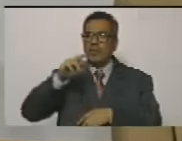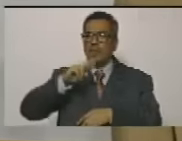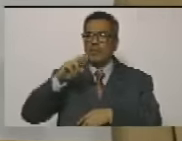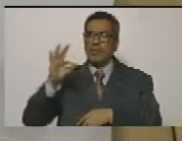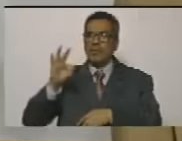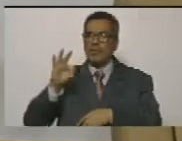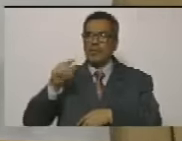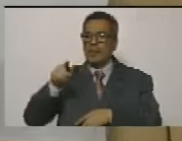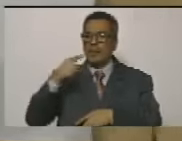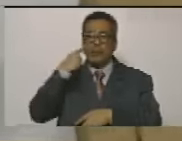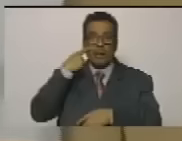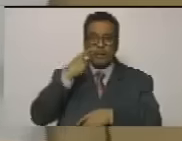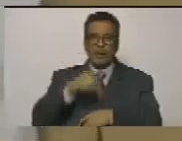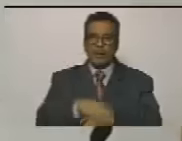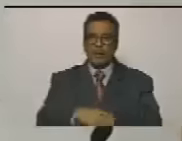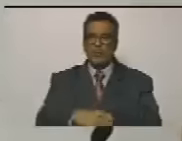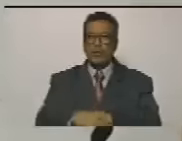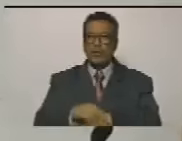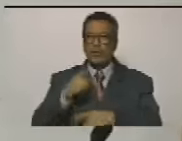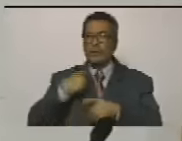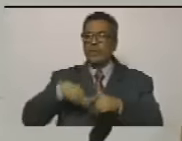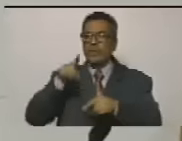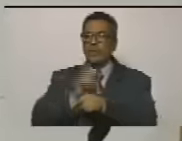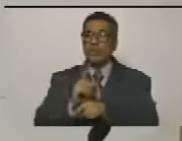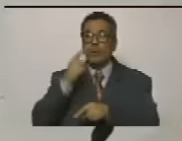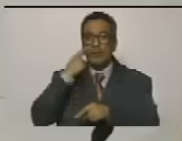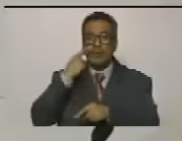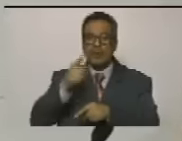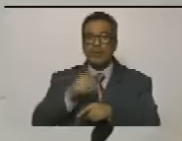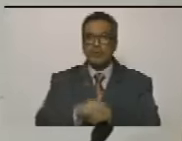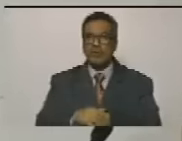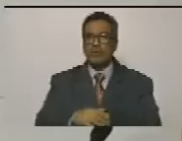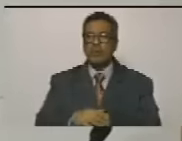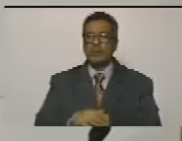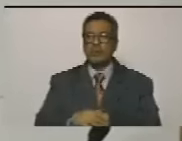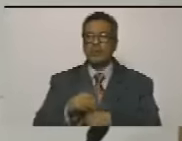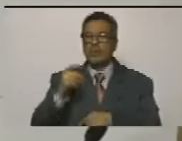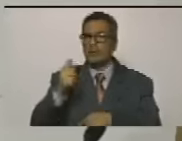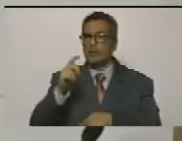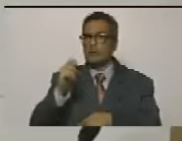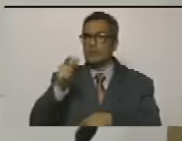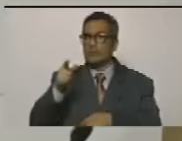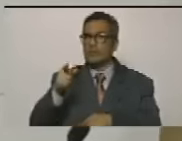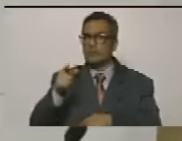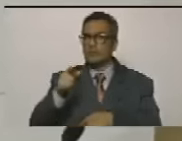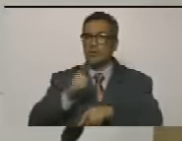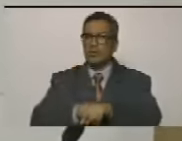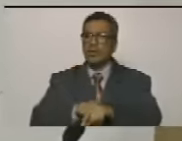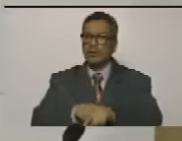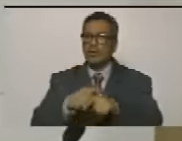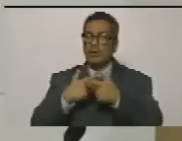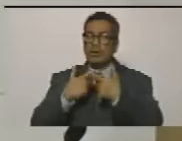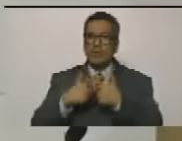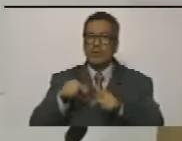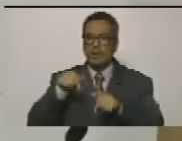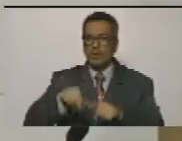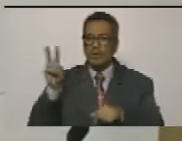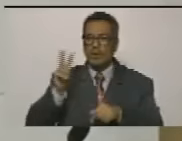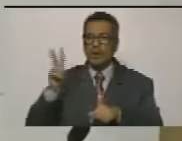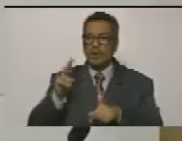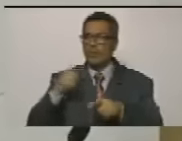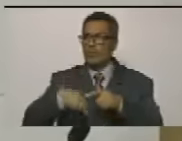y lo que no nos dimos cuenta es que lo único que vimos los pocos las pocas horas de libertad que tuvimos en Venezuela